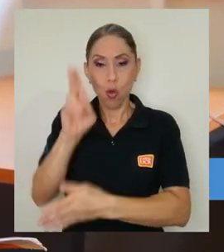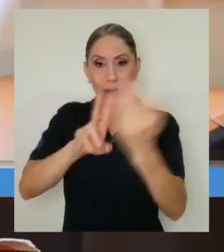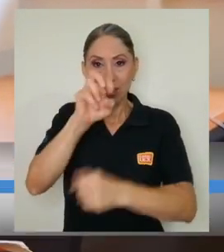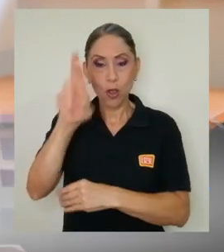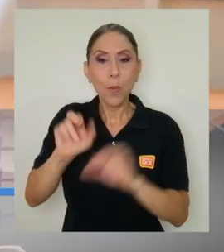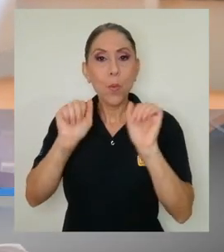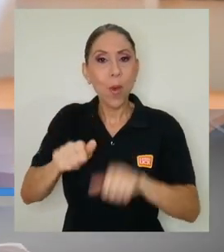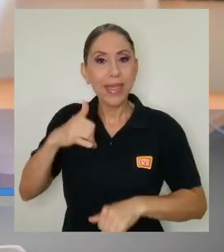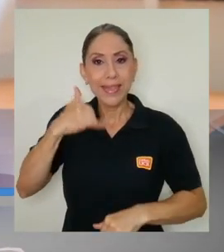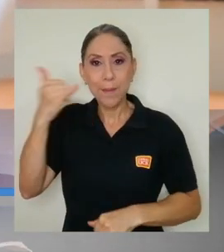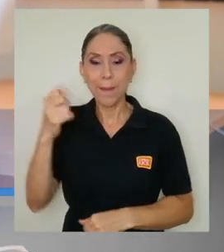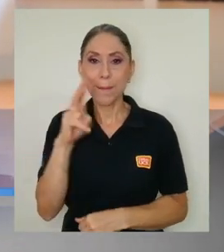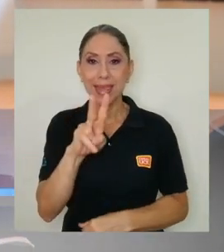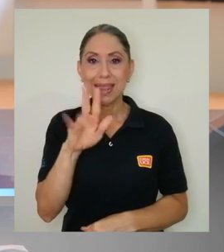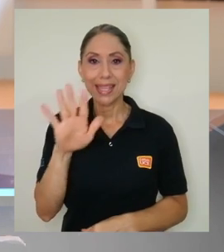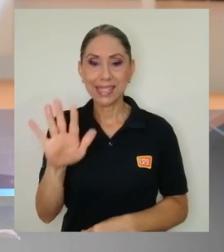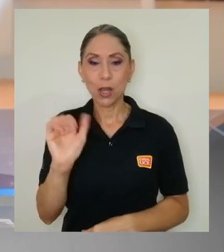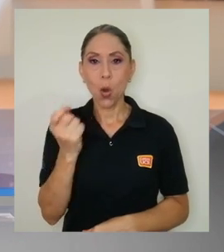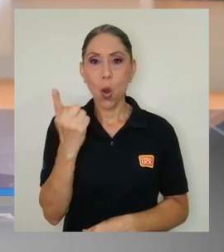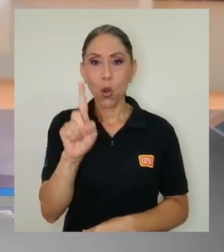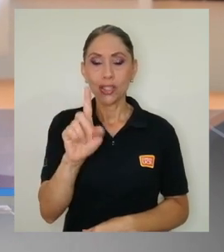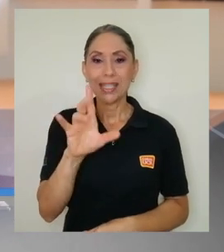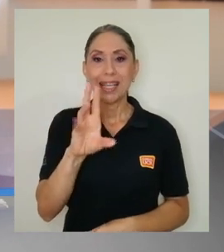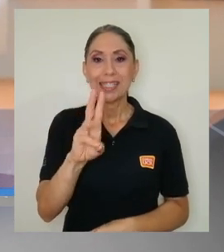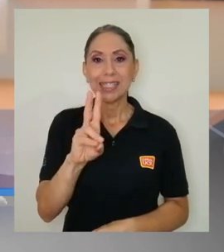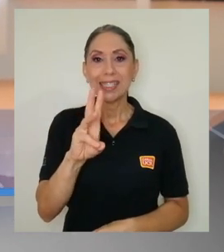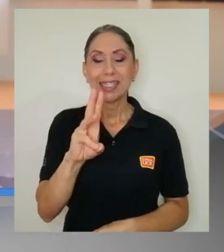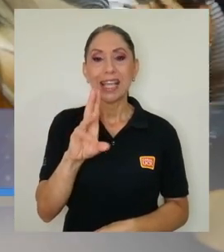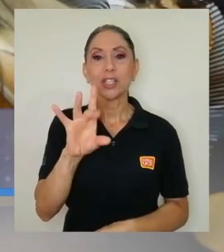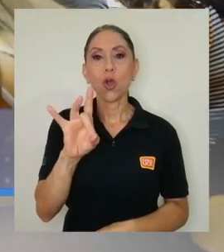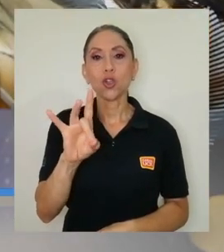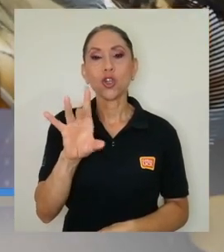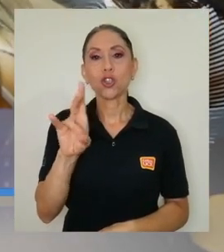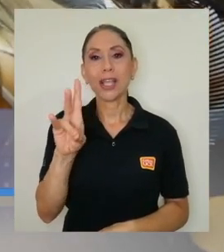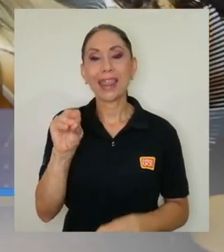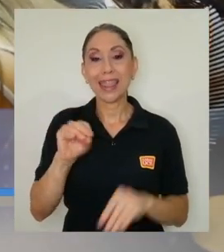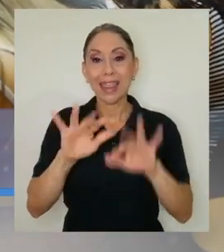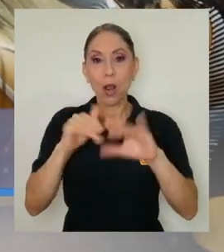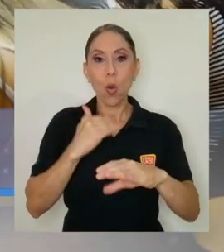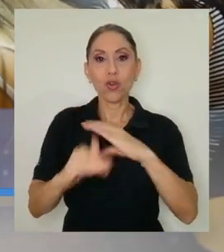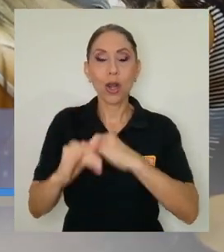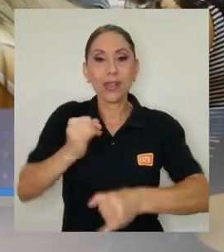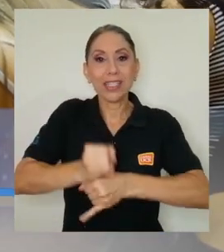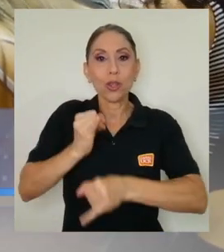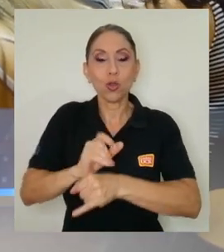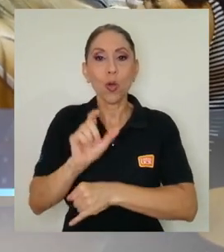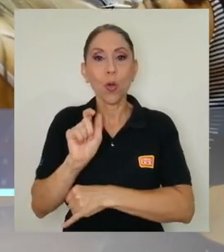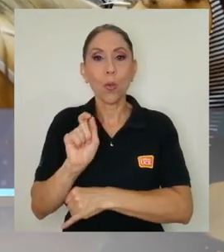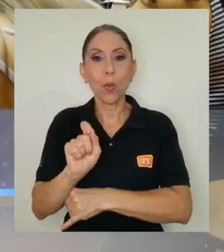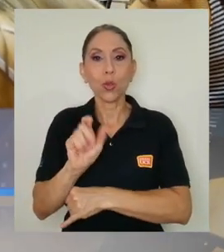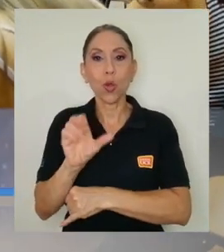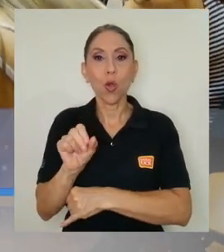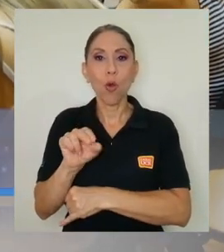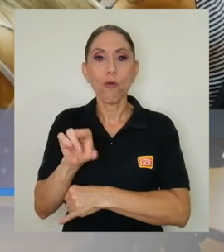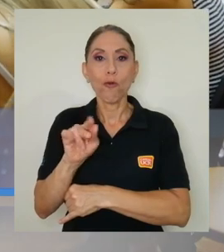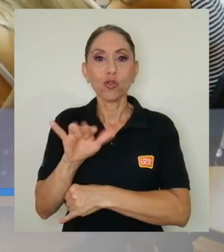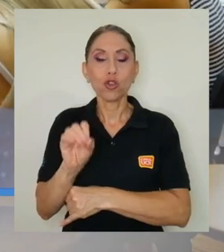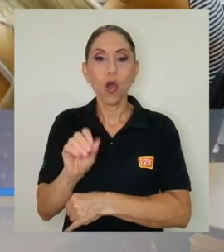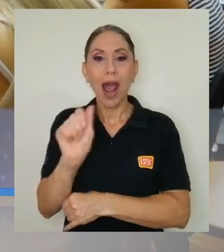puede comunicarse al teléfono 2511-6870, al correo electrónico instituto.confucio